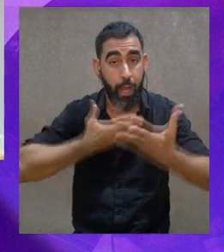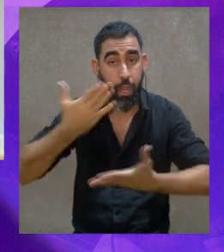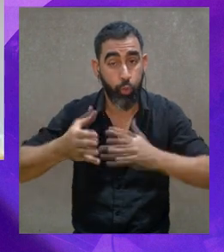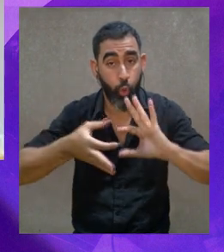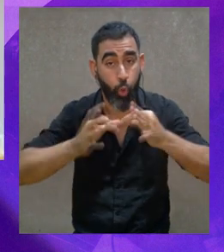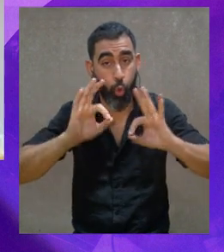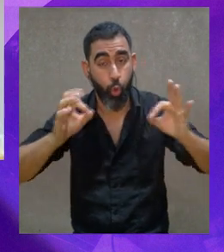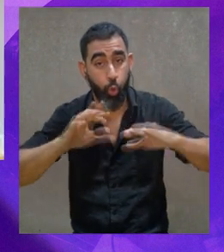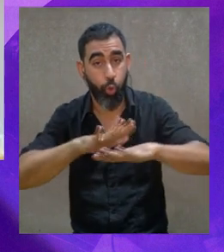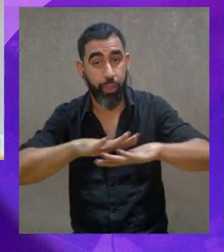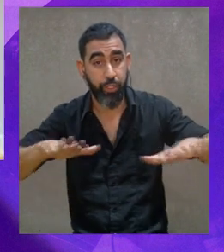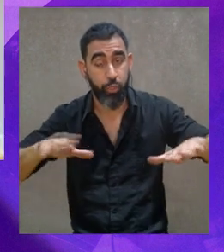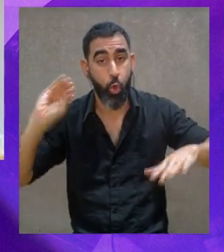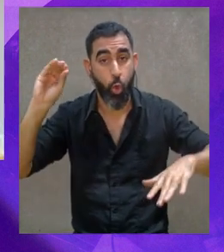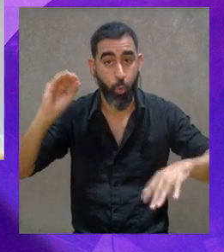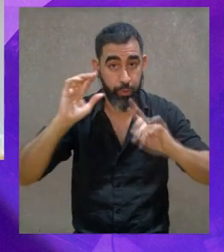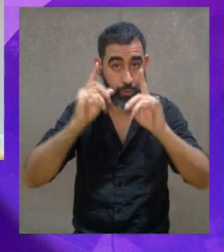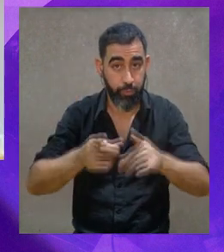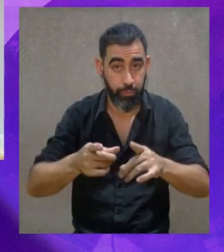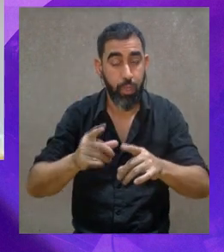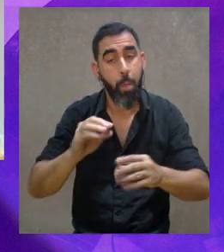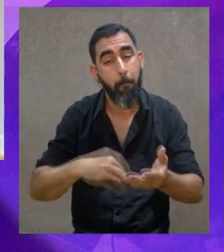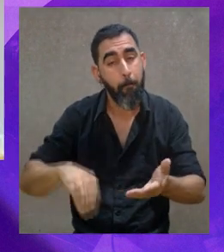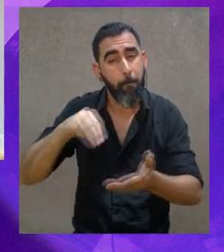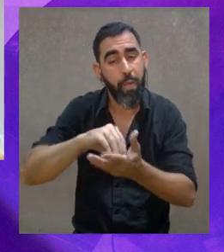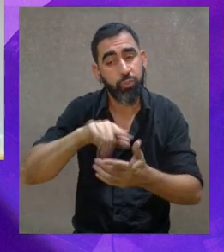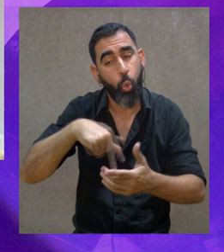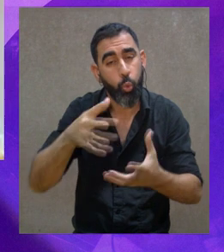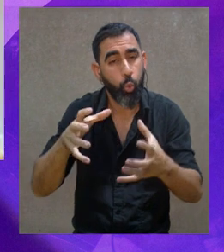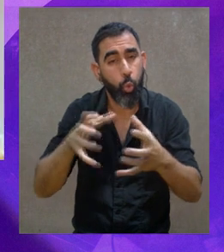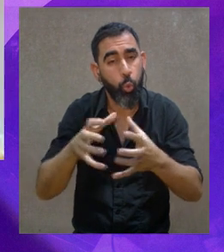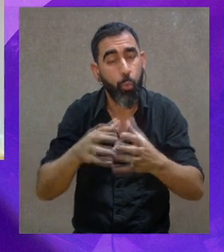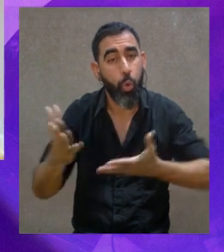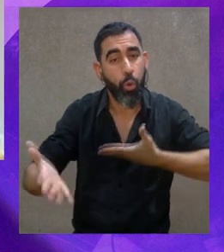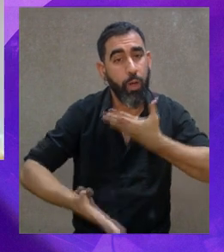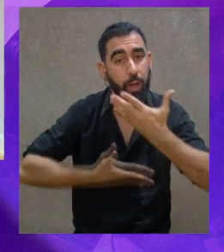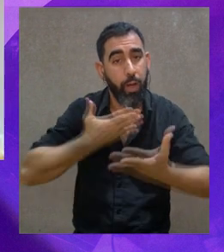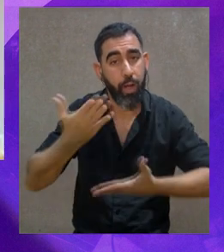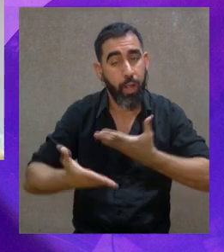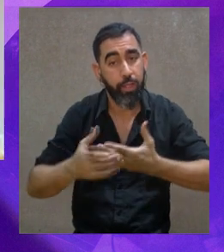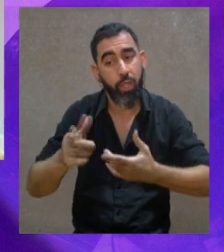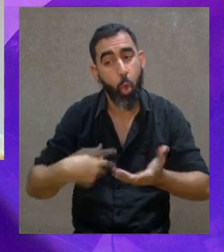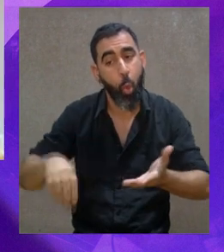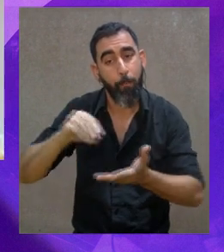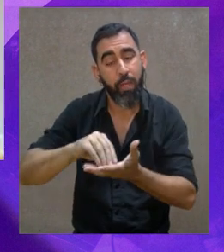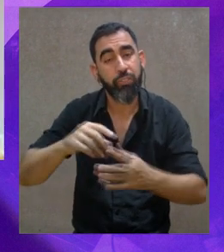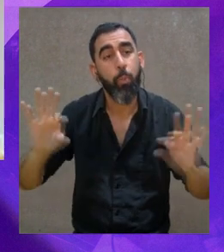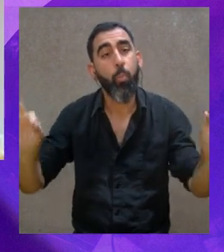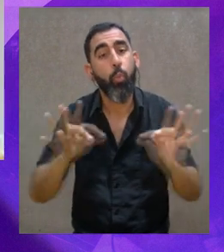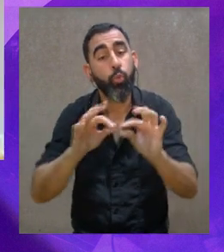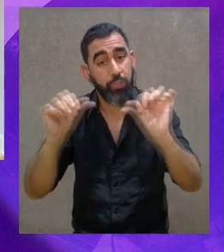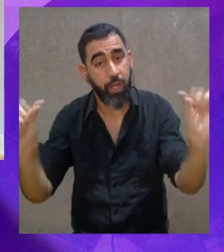jóvenes cantando en el coro de niños y juvenil. Tenemos tantos otros en los núcleos cantando,